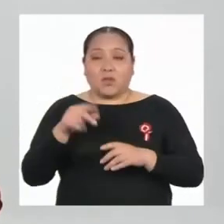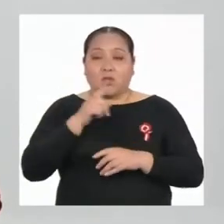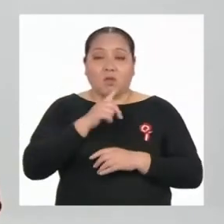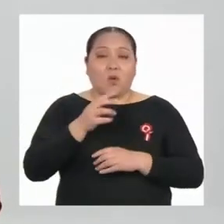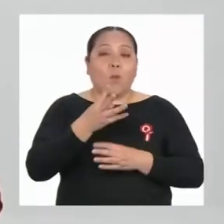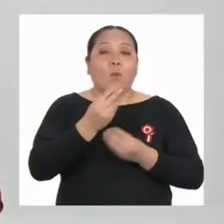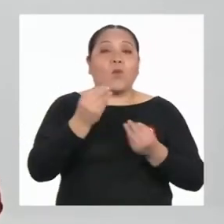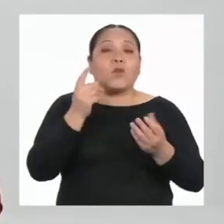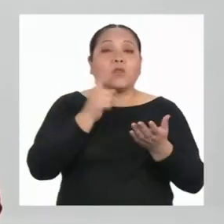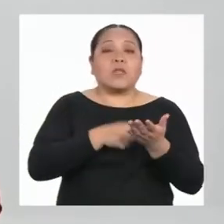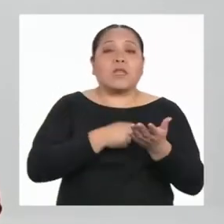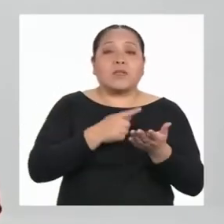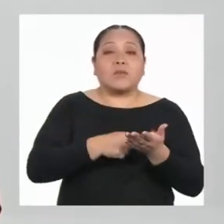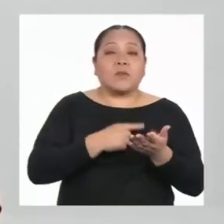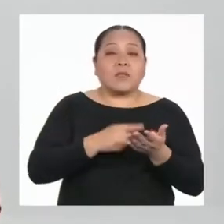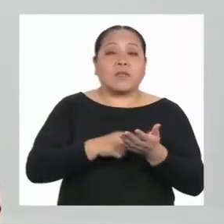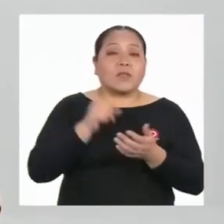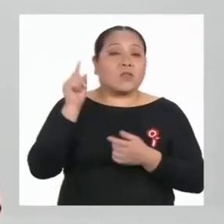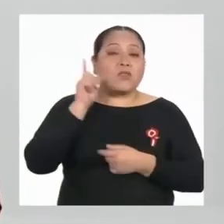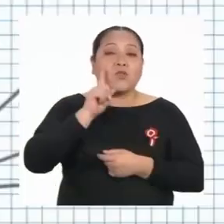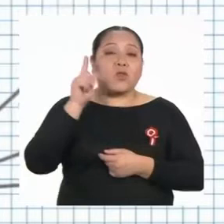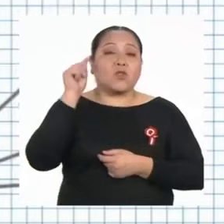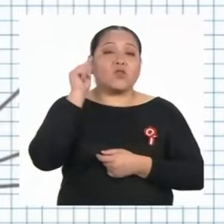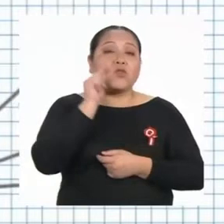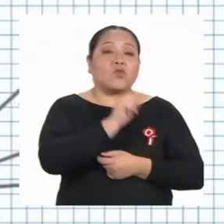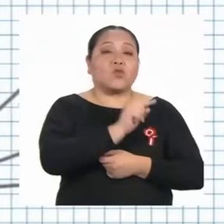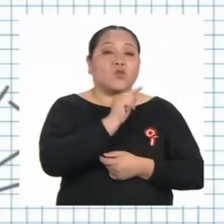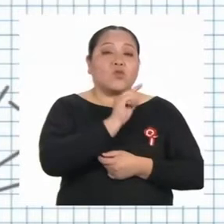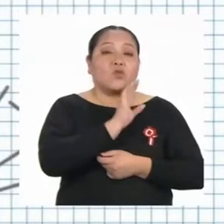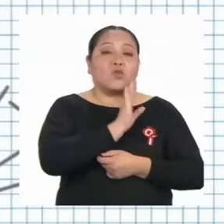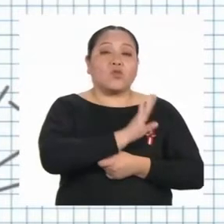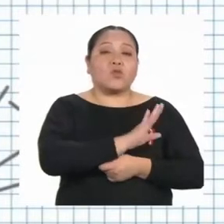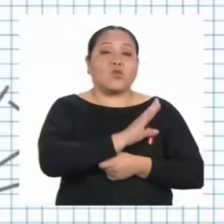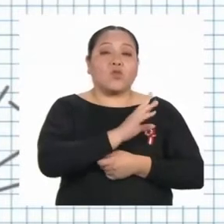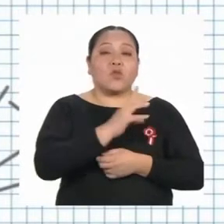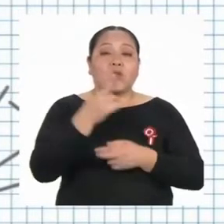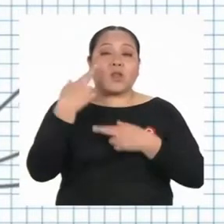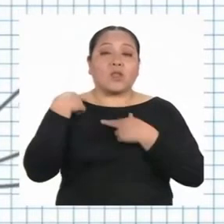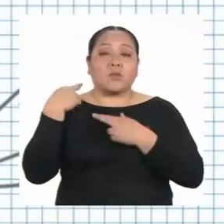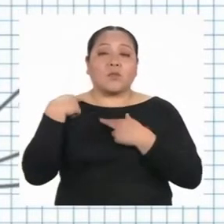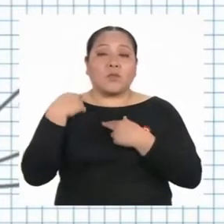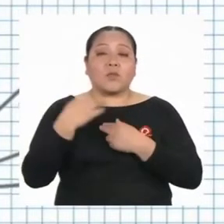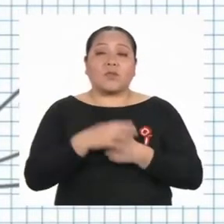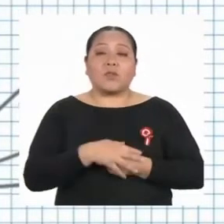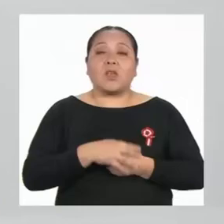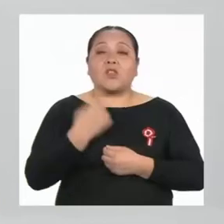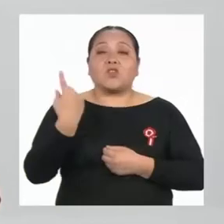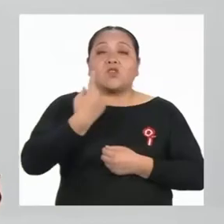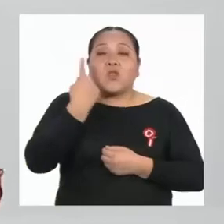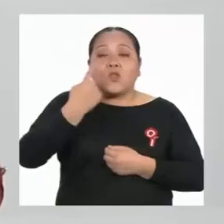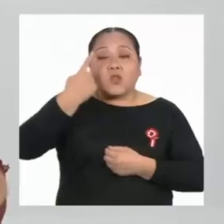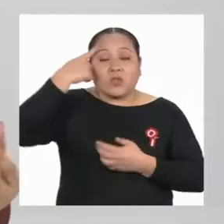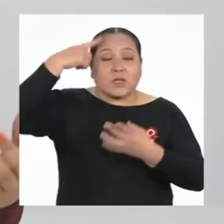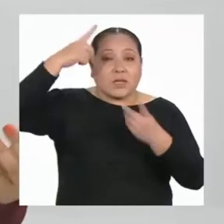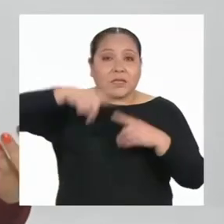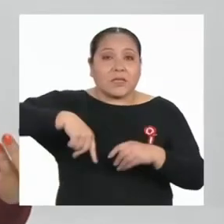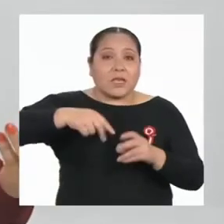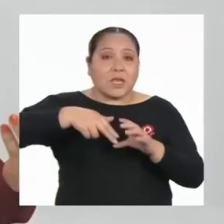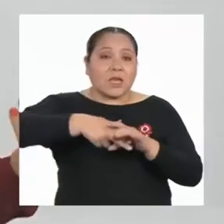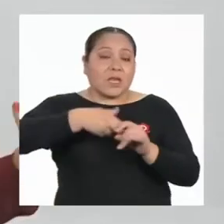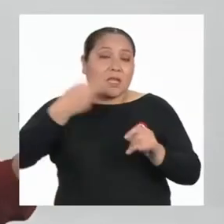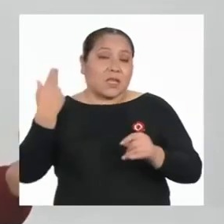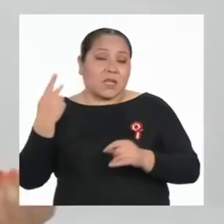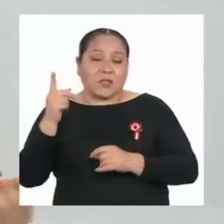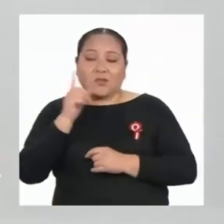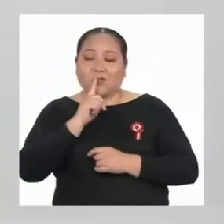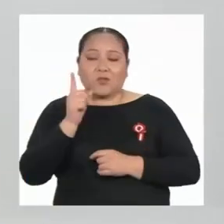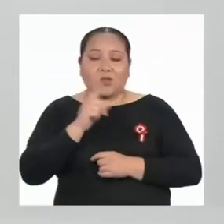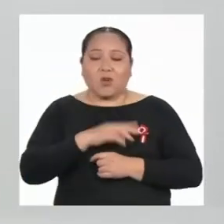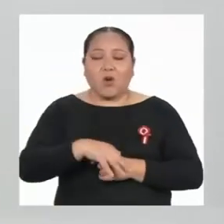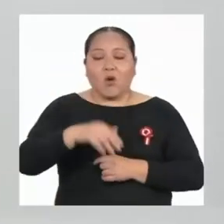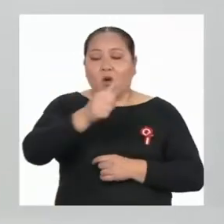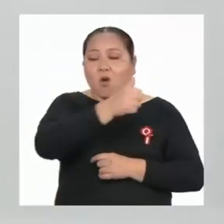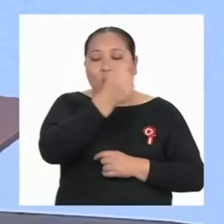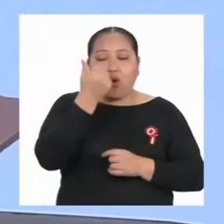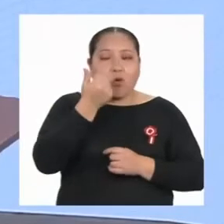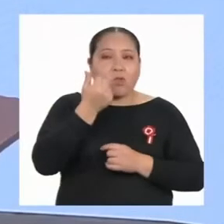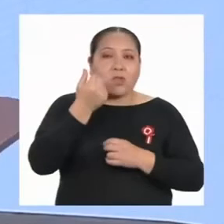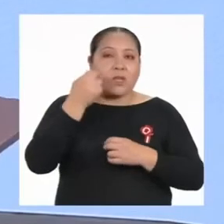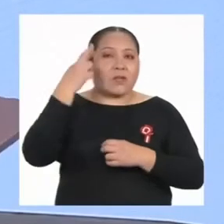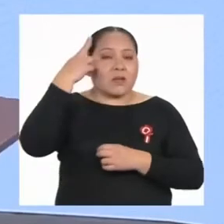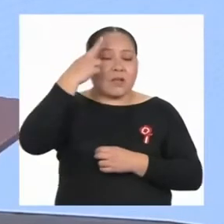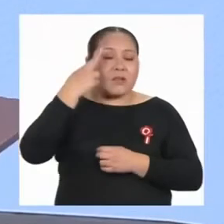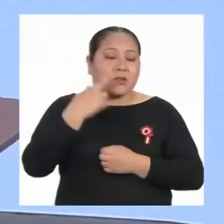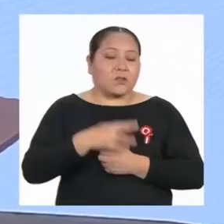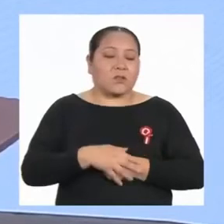no es su responsabilidad y no la abandonan por voluntad propia, sino por motivos externos a ellos.